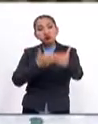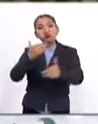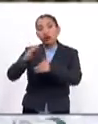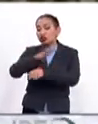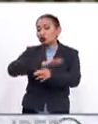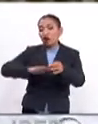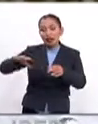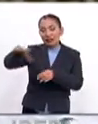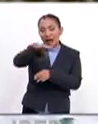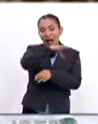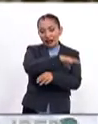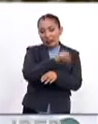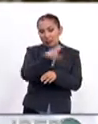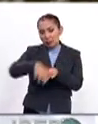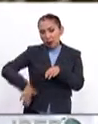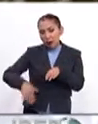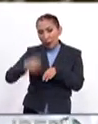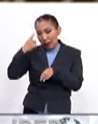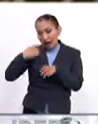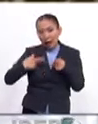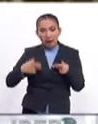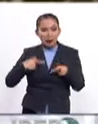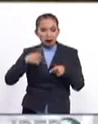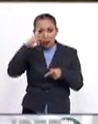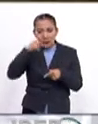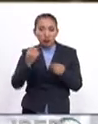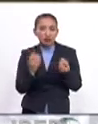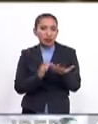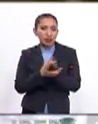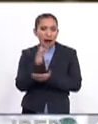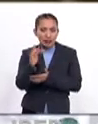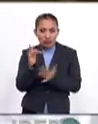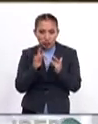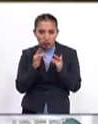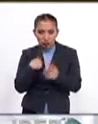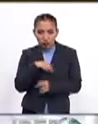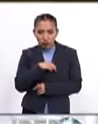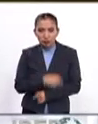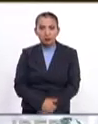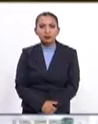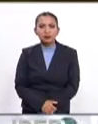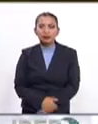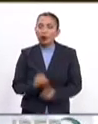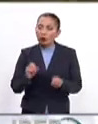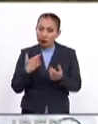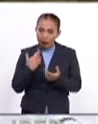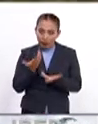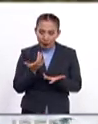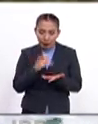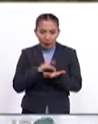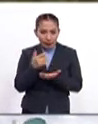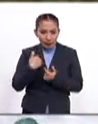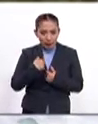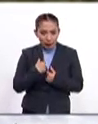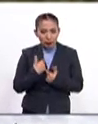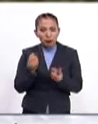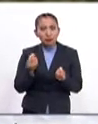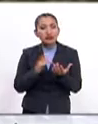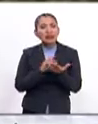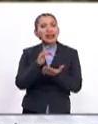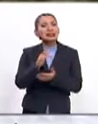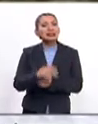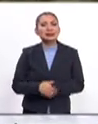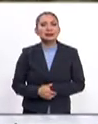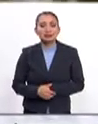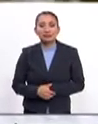en todas estas aristas que usted comenta para la sociedad mexicana. Le agradecemos mucho que haya estado con nosotros. Al contrario, el agradecimiento es mío. Muchas